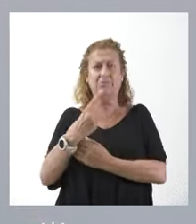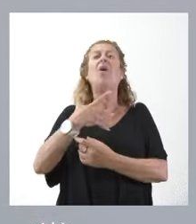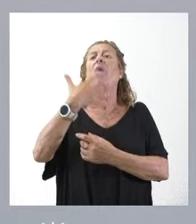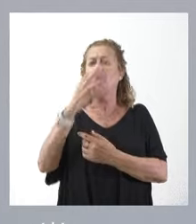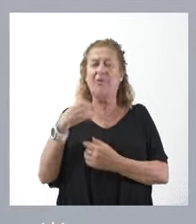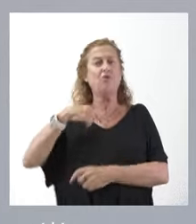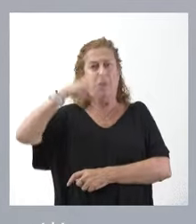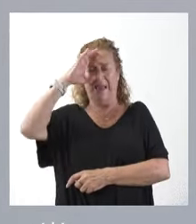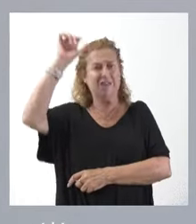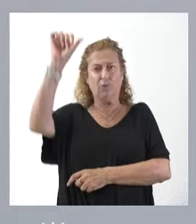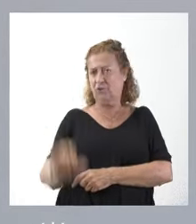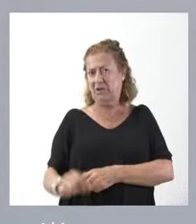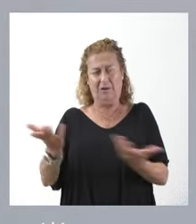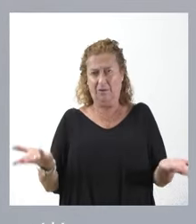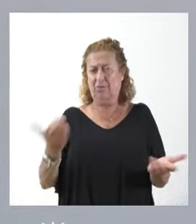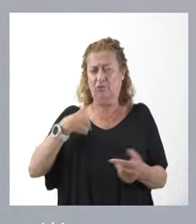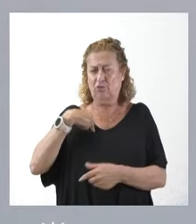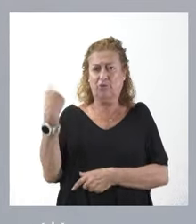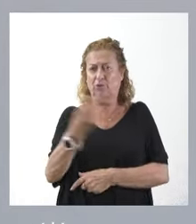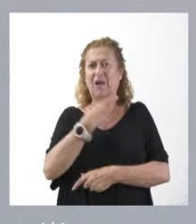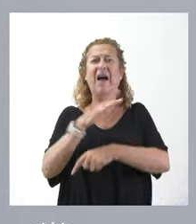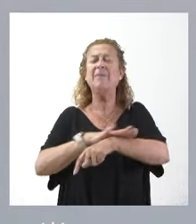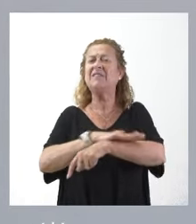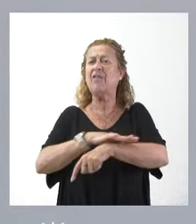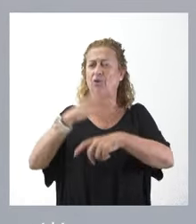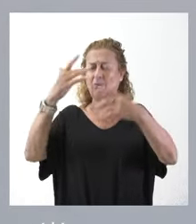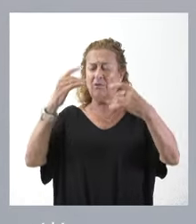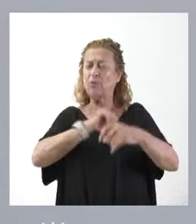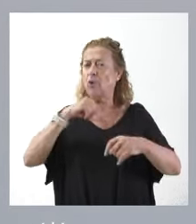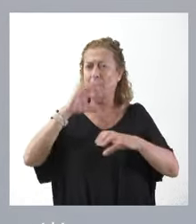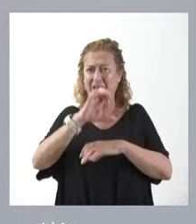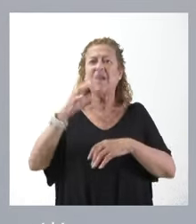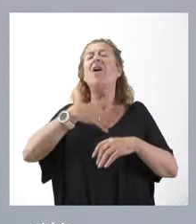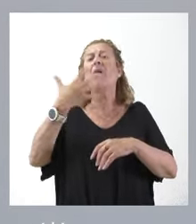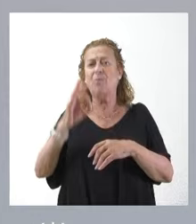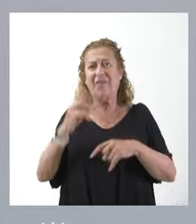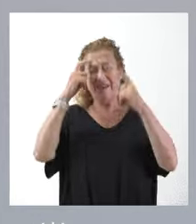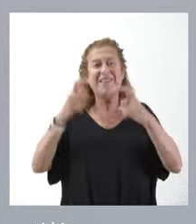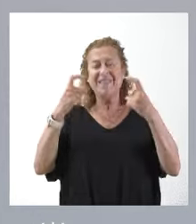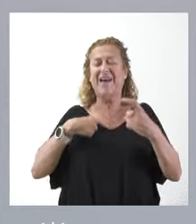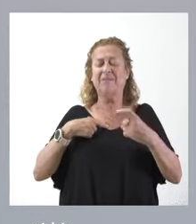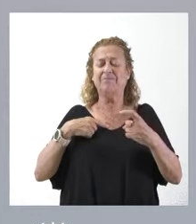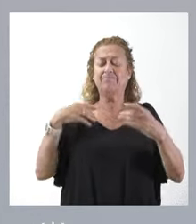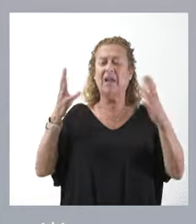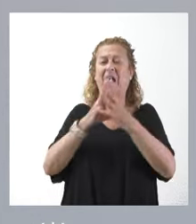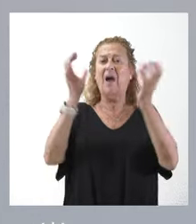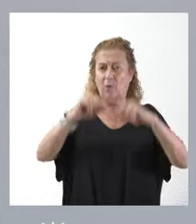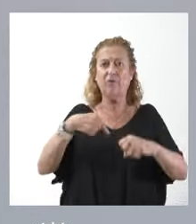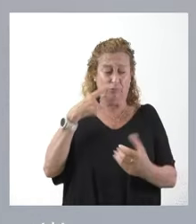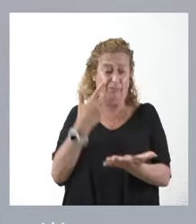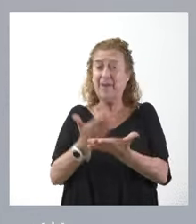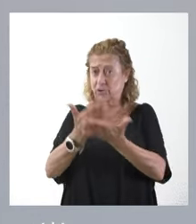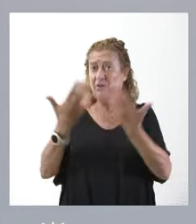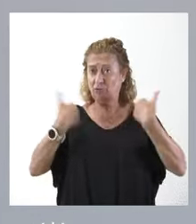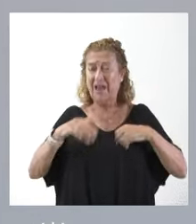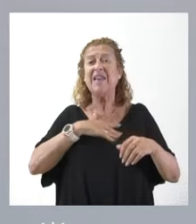de escucha en nuestra Administración autonómica. Y, por tanto, esa posibilidad de intentar llegar a acuerdos. Lo estamos demostrando, lo queremos